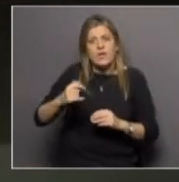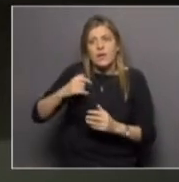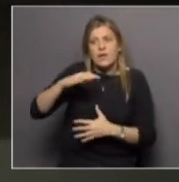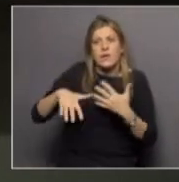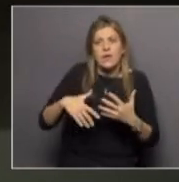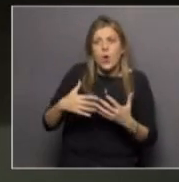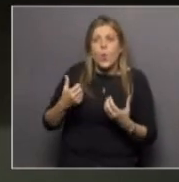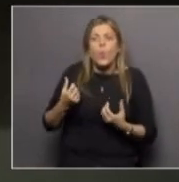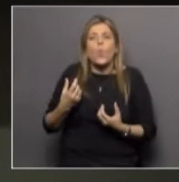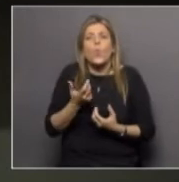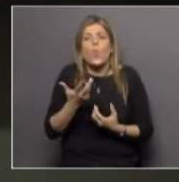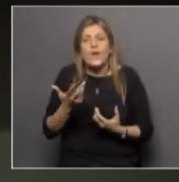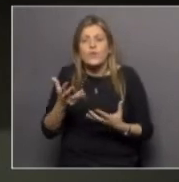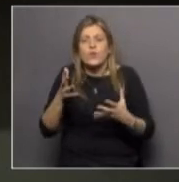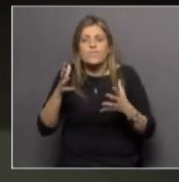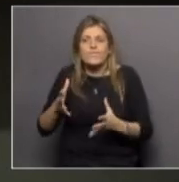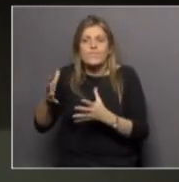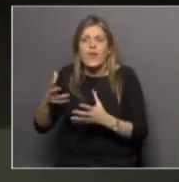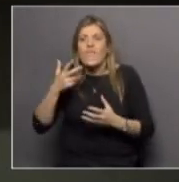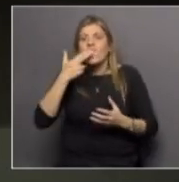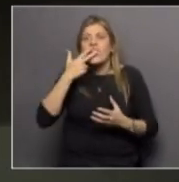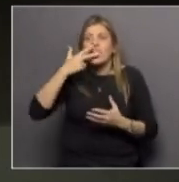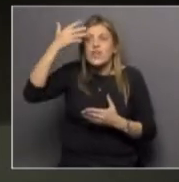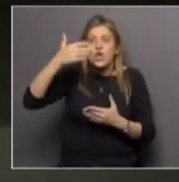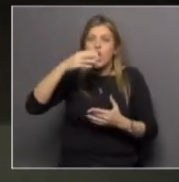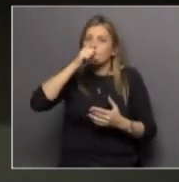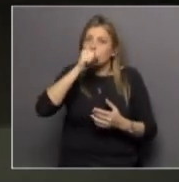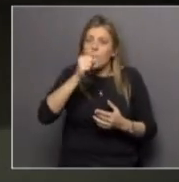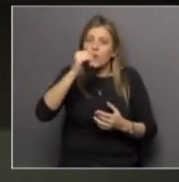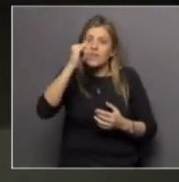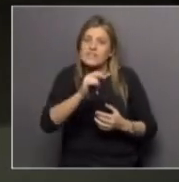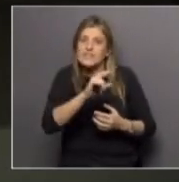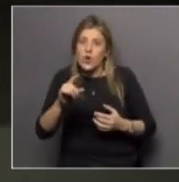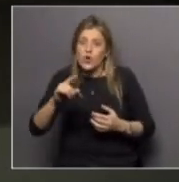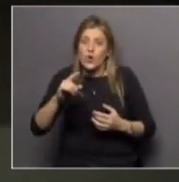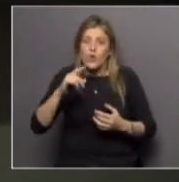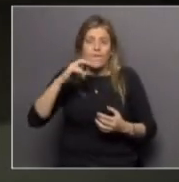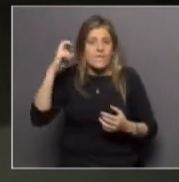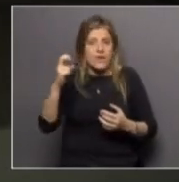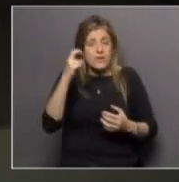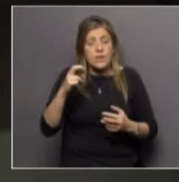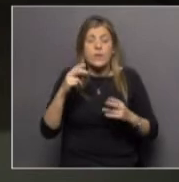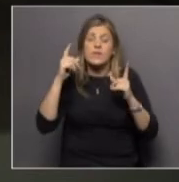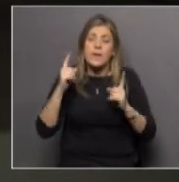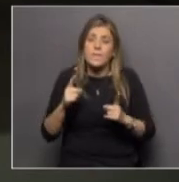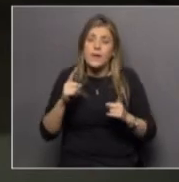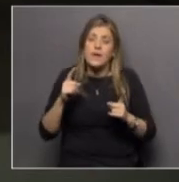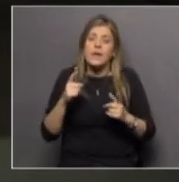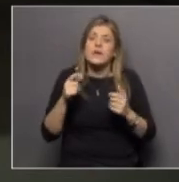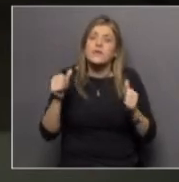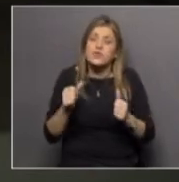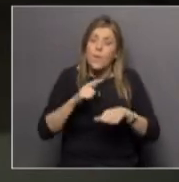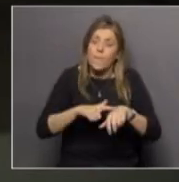las piezas que soportan las piezas de vidrio sobre ese obstáculo en esa ocasión también se hizo un primer